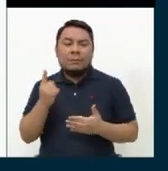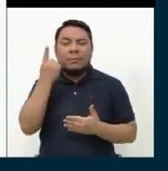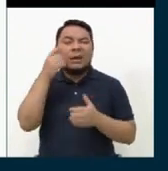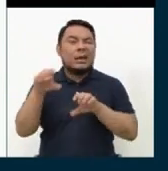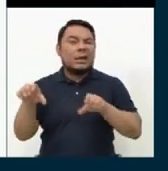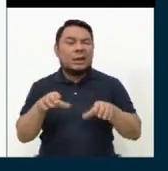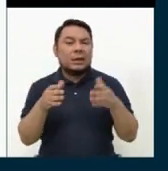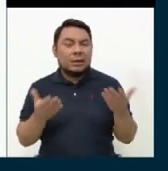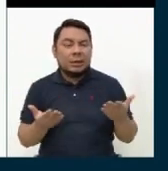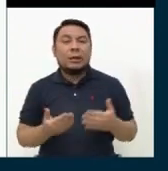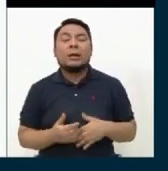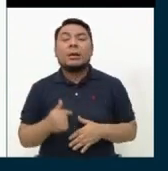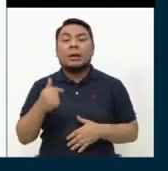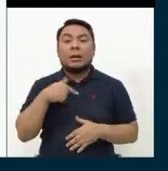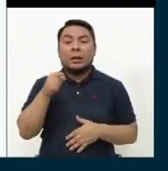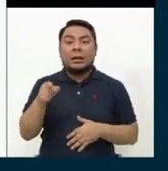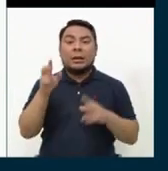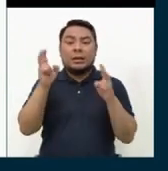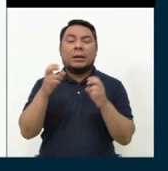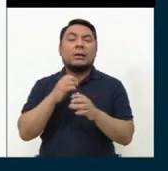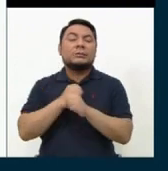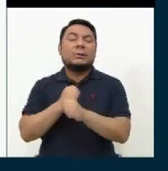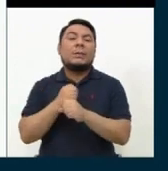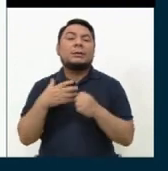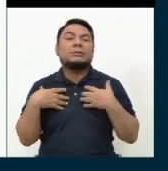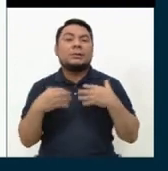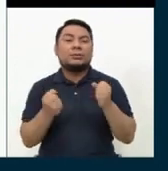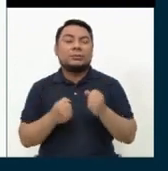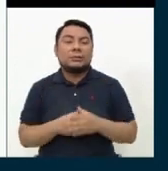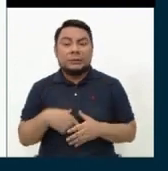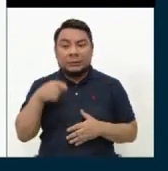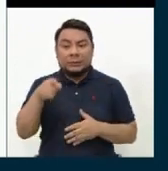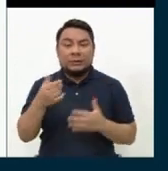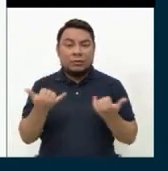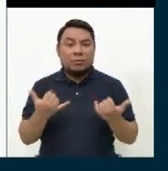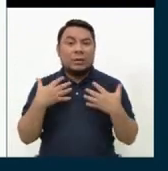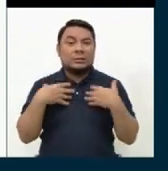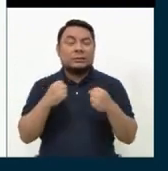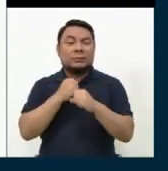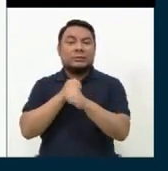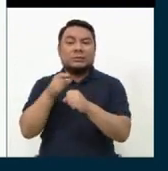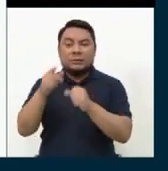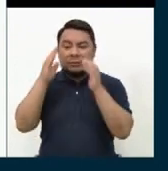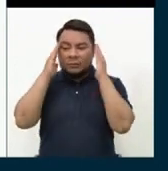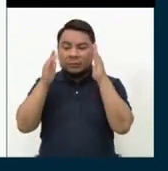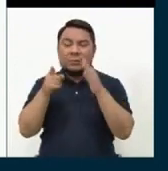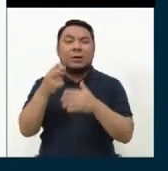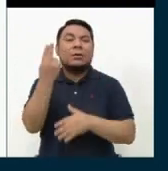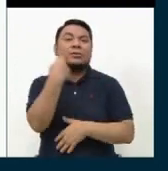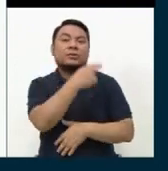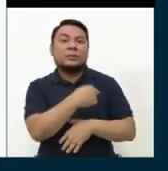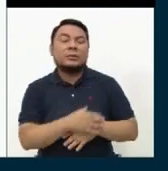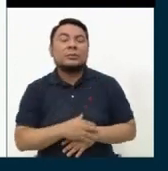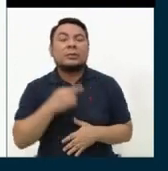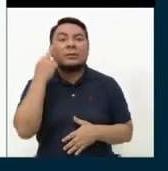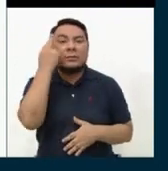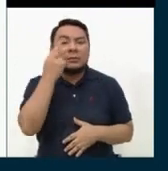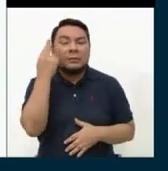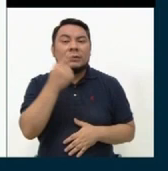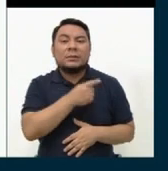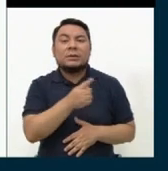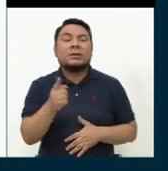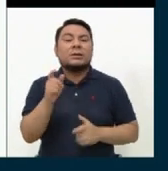con el sistema de salud. Actualmente el sistema de salud está enfocado hacia los hospitales. Es por eso que la